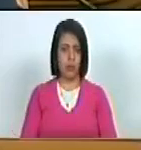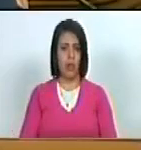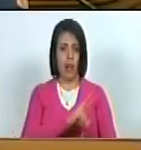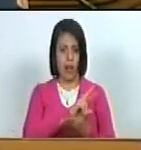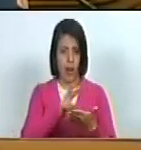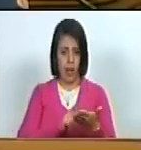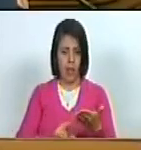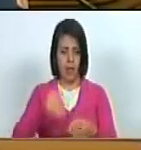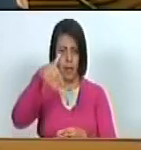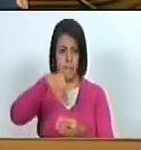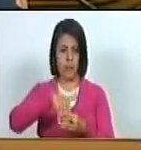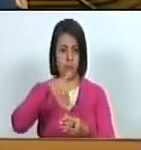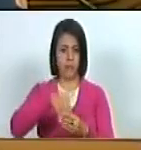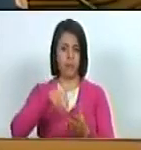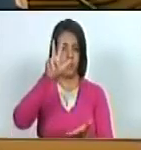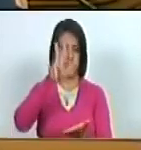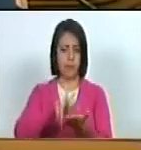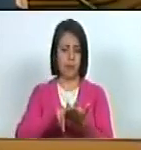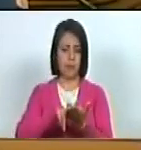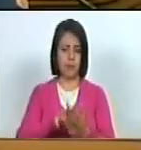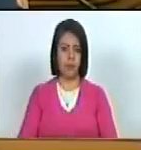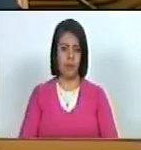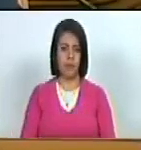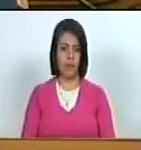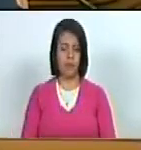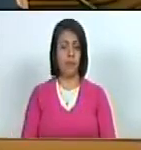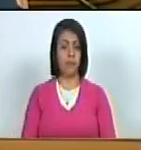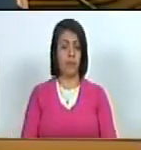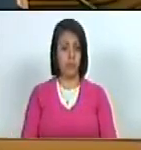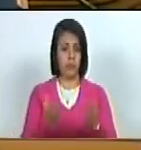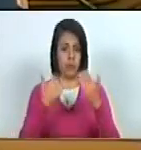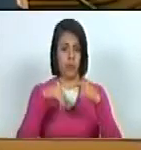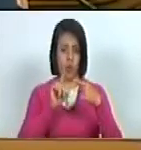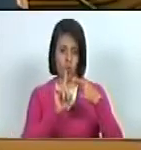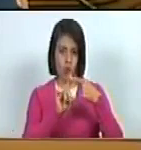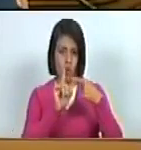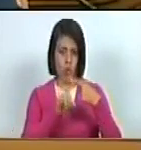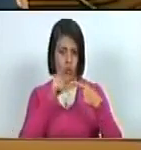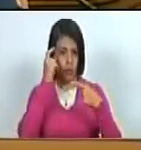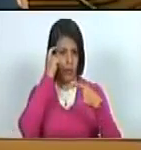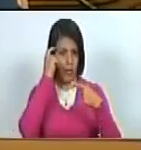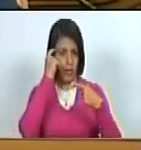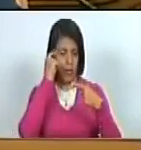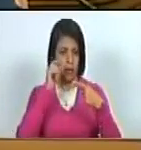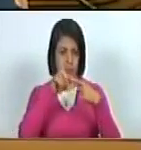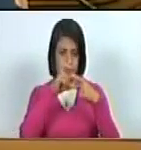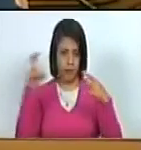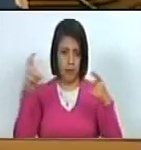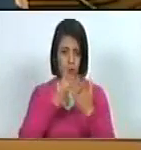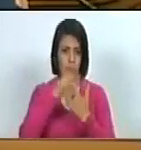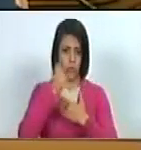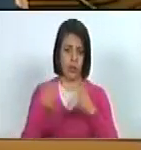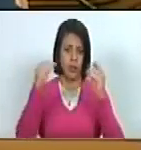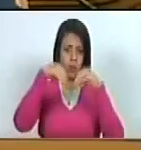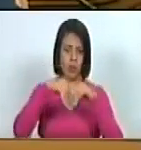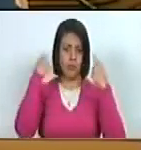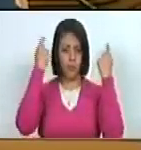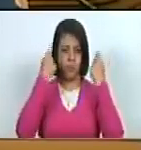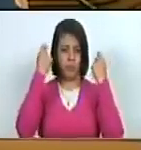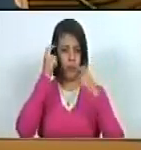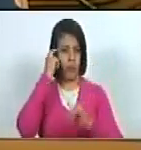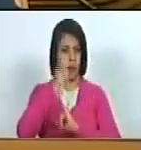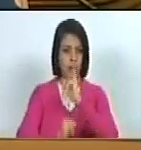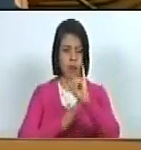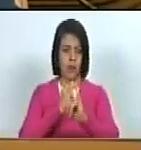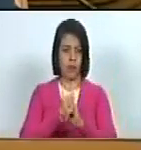Leída y sometida a votación, resultó aprobada. Punto número uno del orden del día. Proyecto de acuerdo en celebración al Día